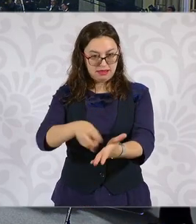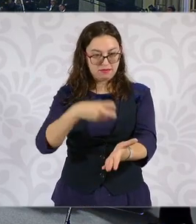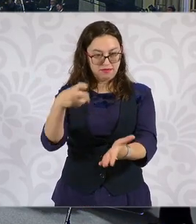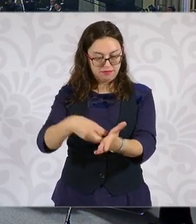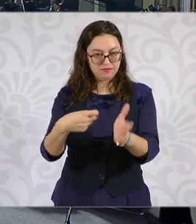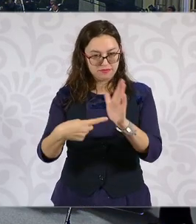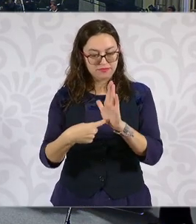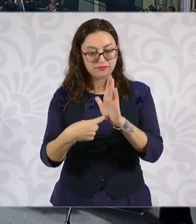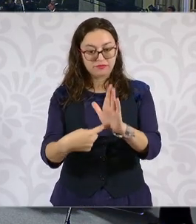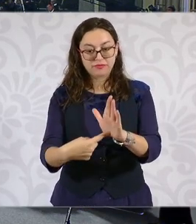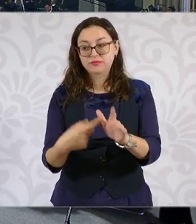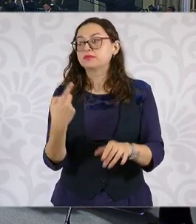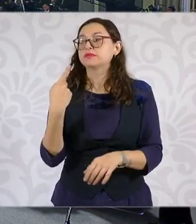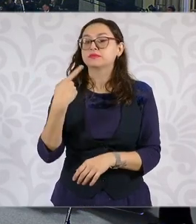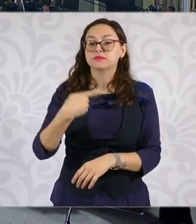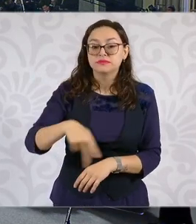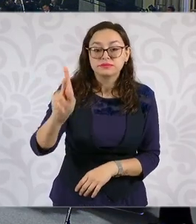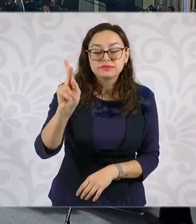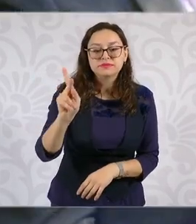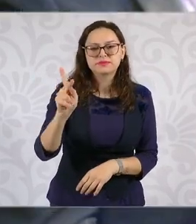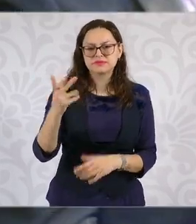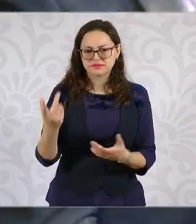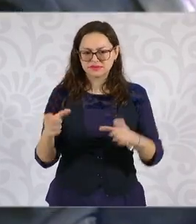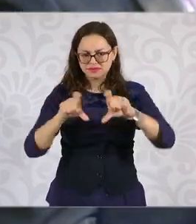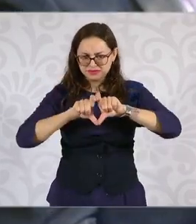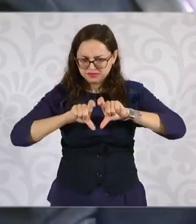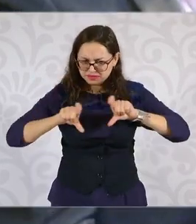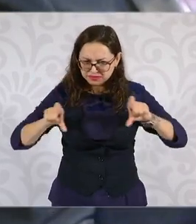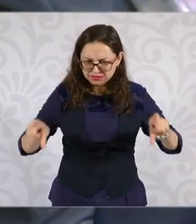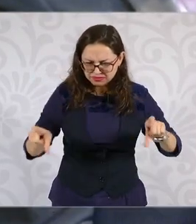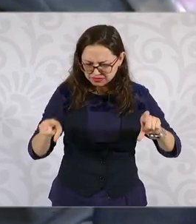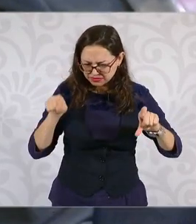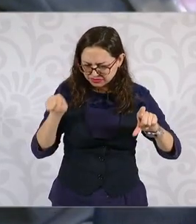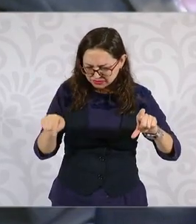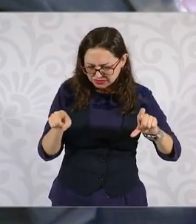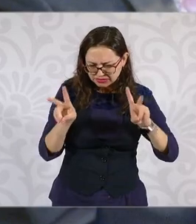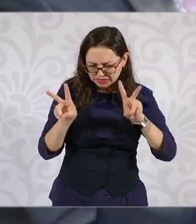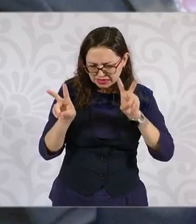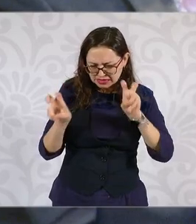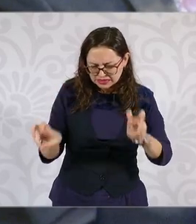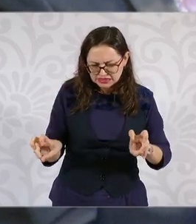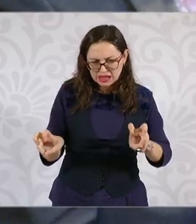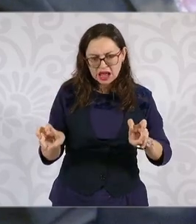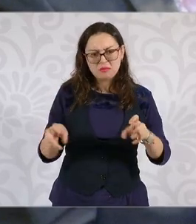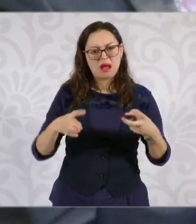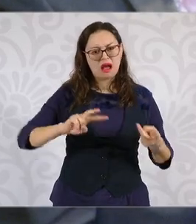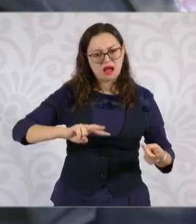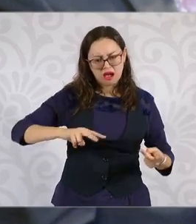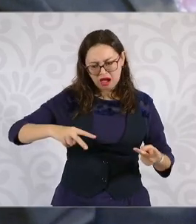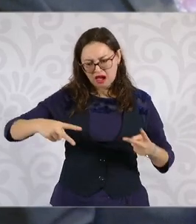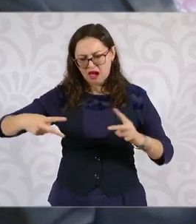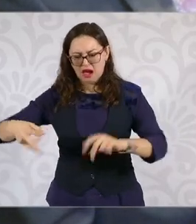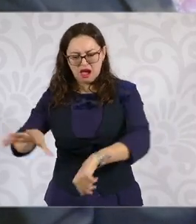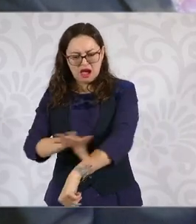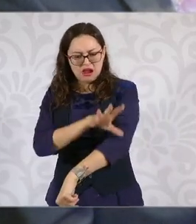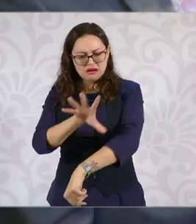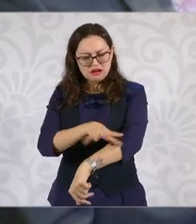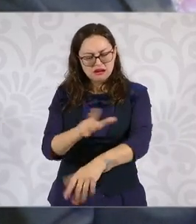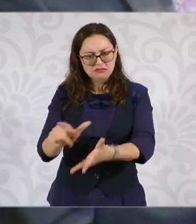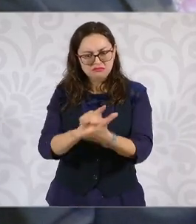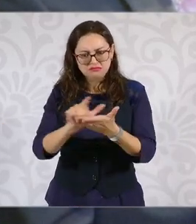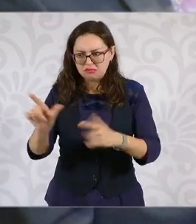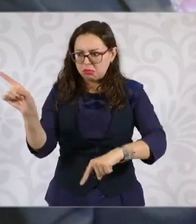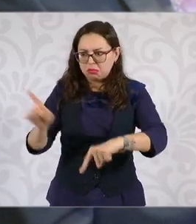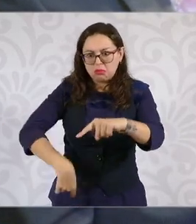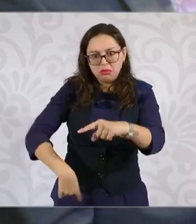no sé, se quitó el párrafo hoy en la Cámara de Diputados sobre la transición energética. ¿Hará un llamado